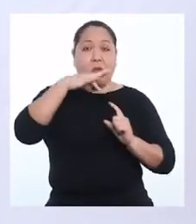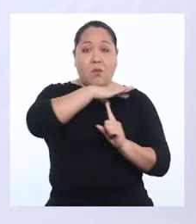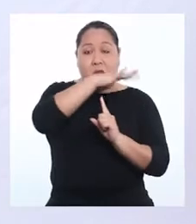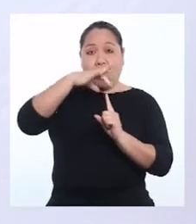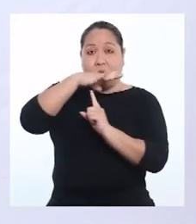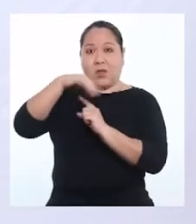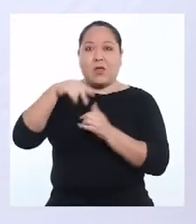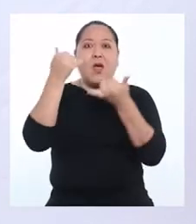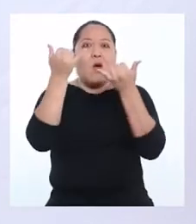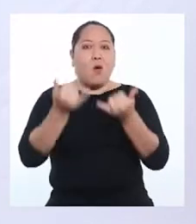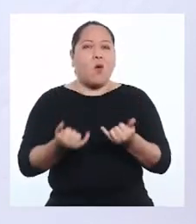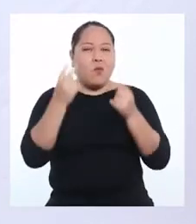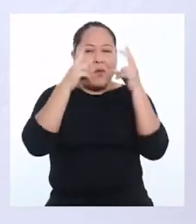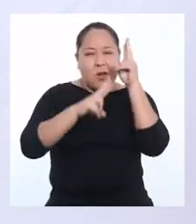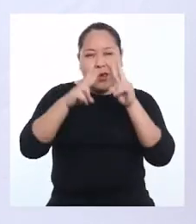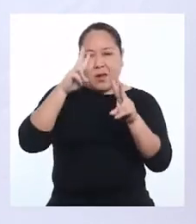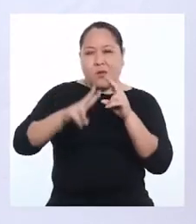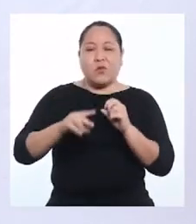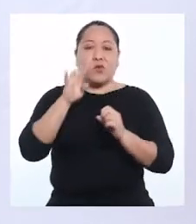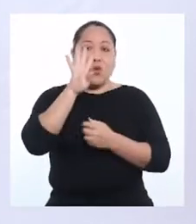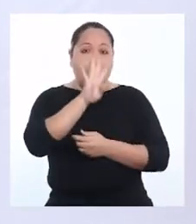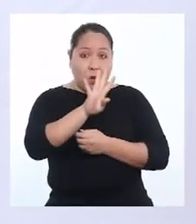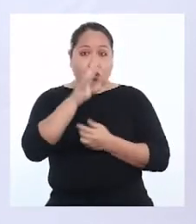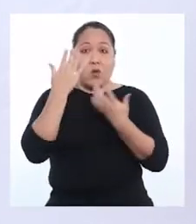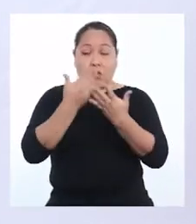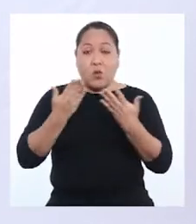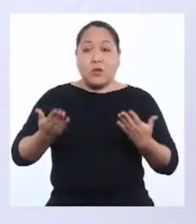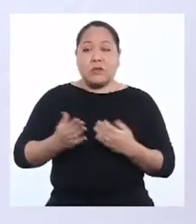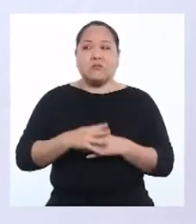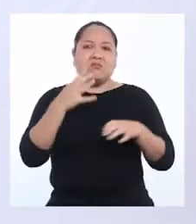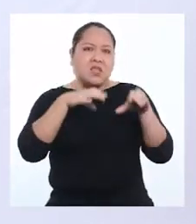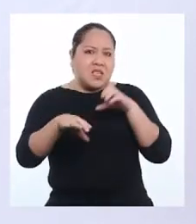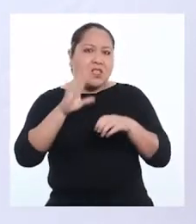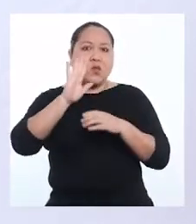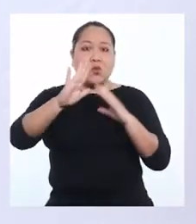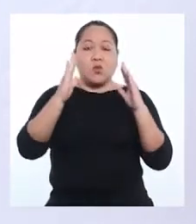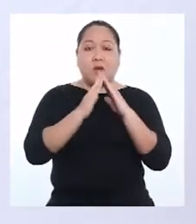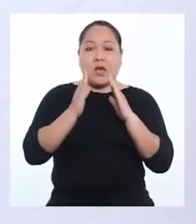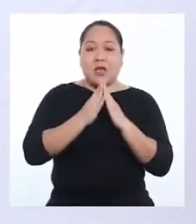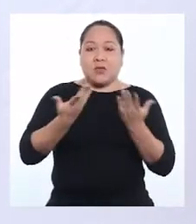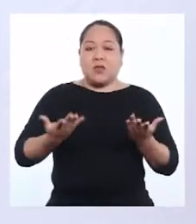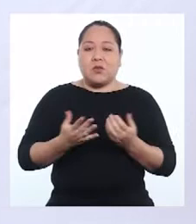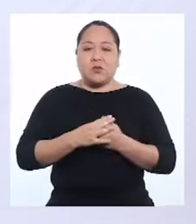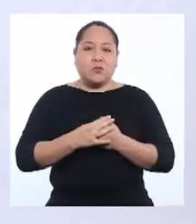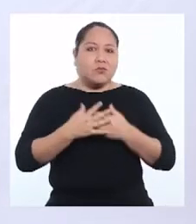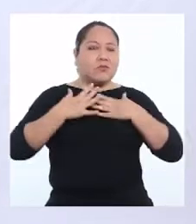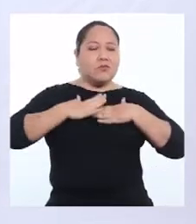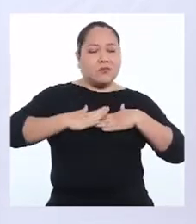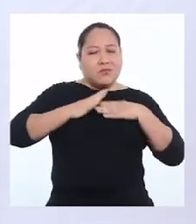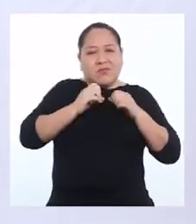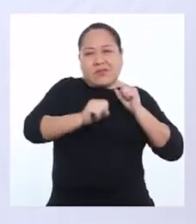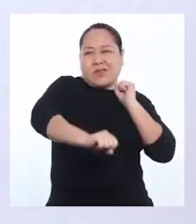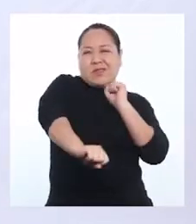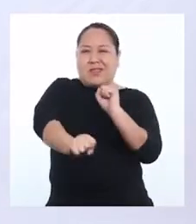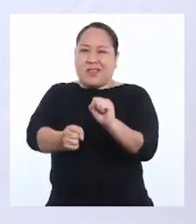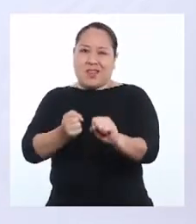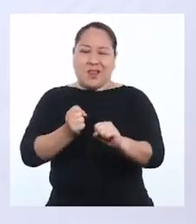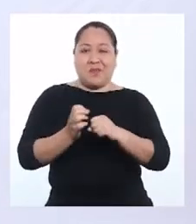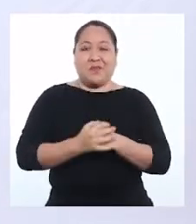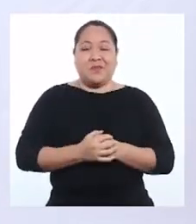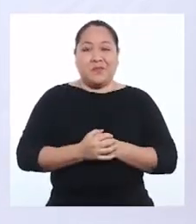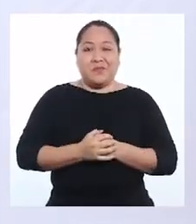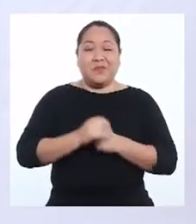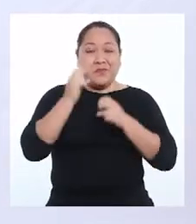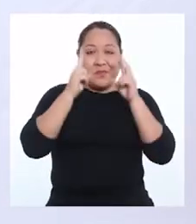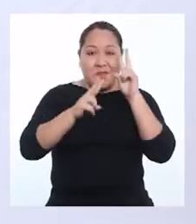Es por eso que hoy repasaremos cuatro acciones que podemos hacer en casa mientras nos relajamos y estiramos un poco.